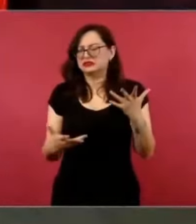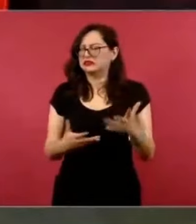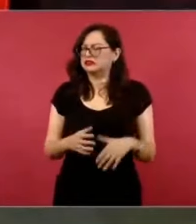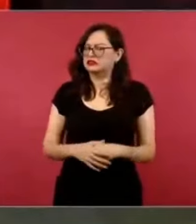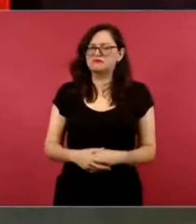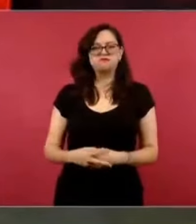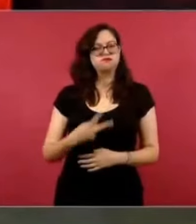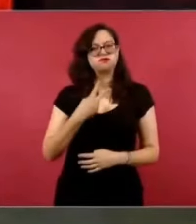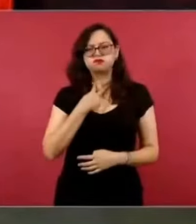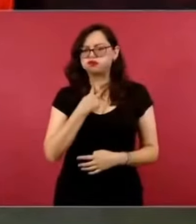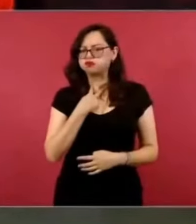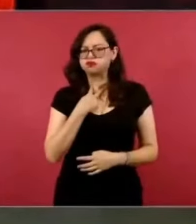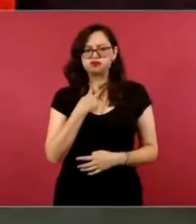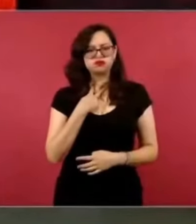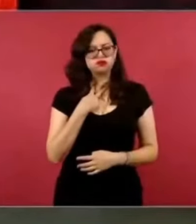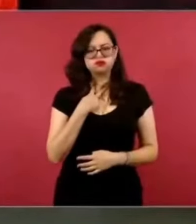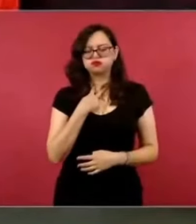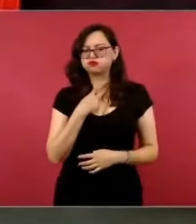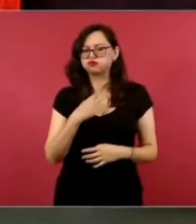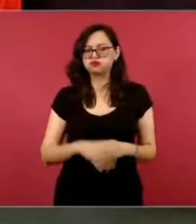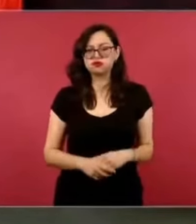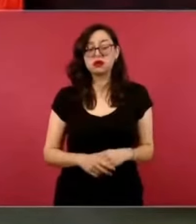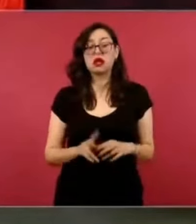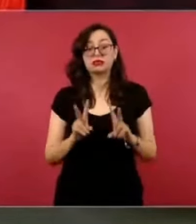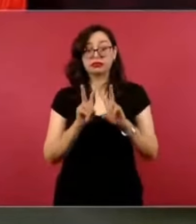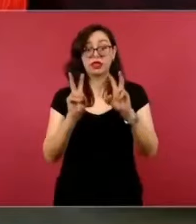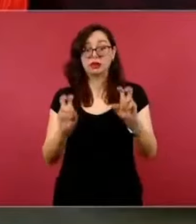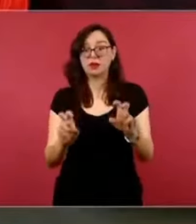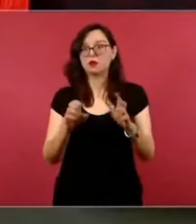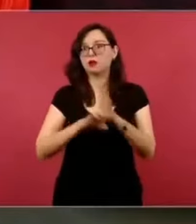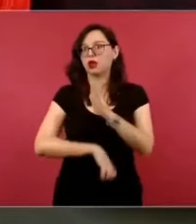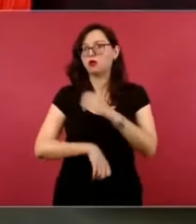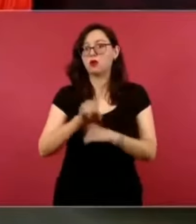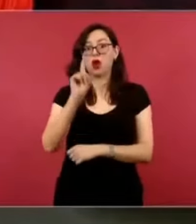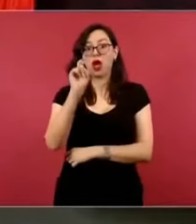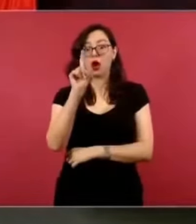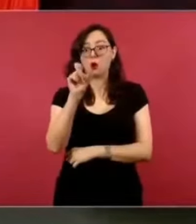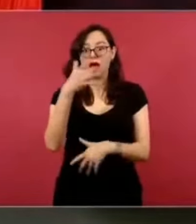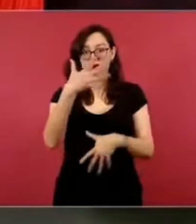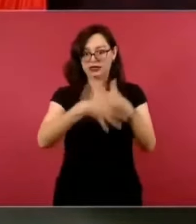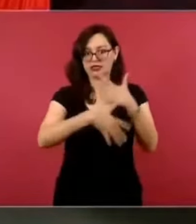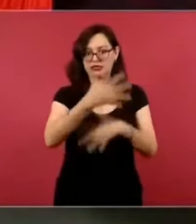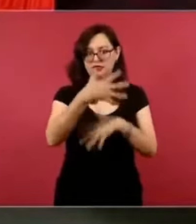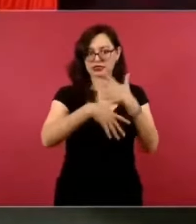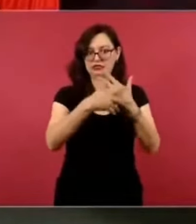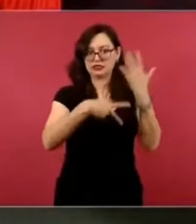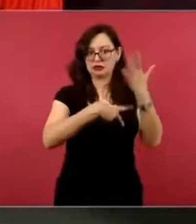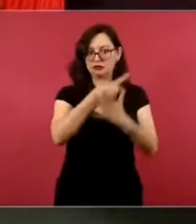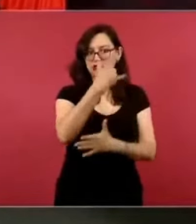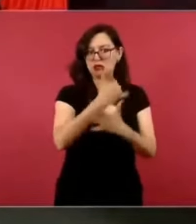parados. La presa Zapotillo, la presa Santa María,